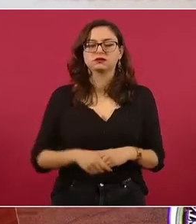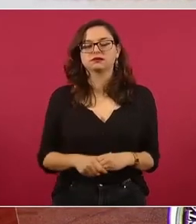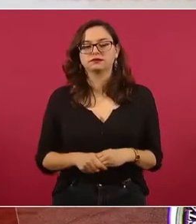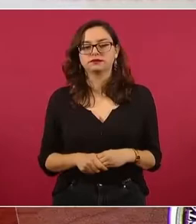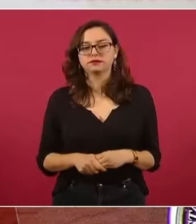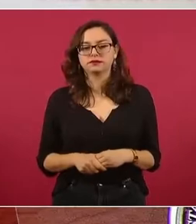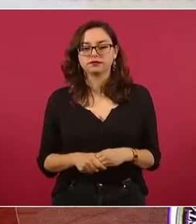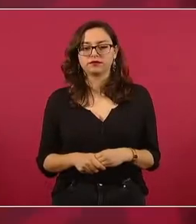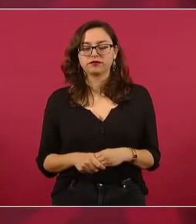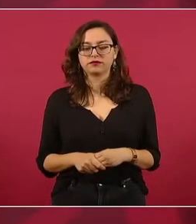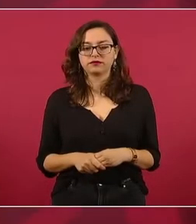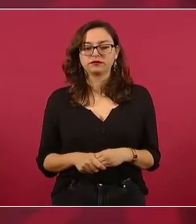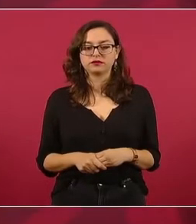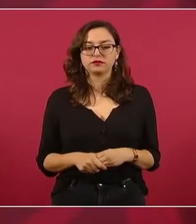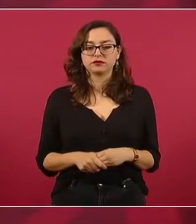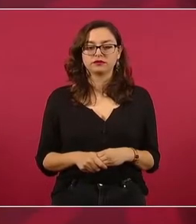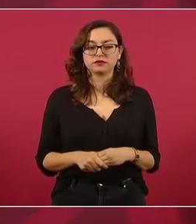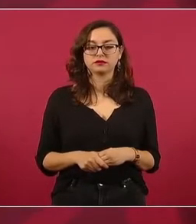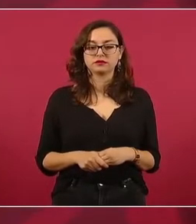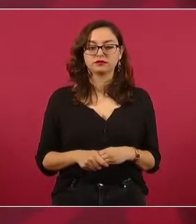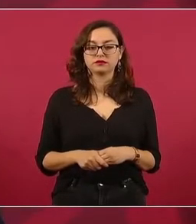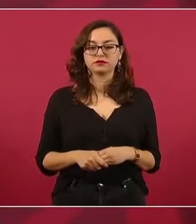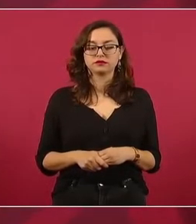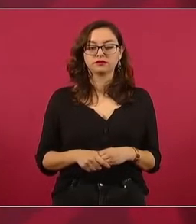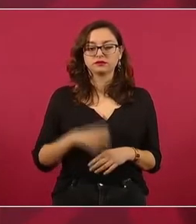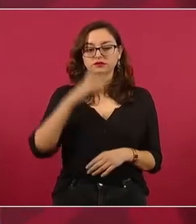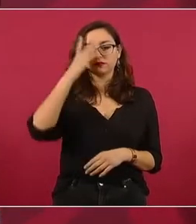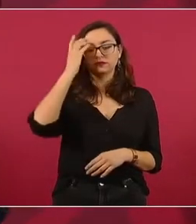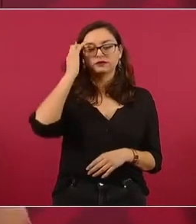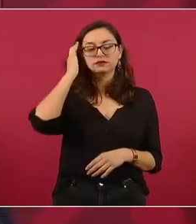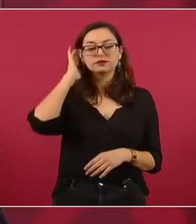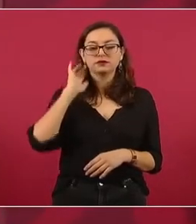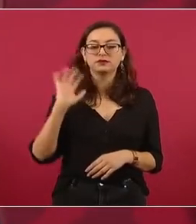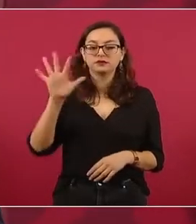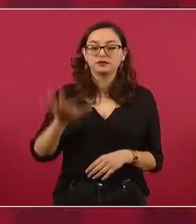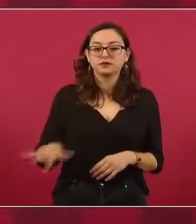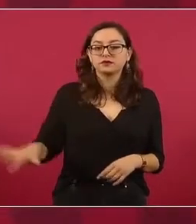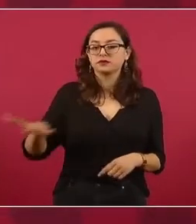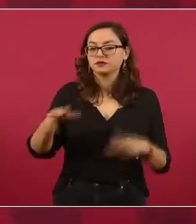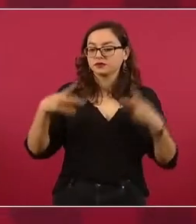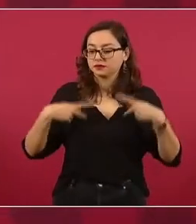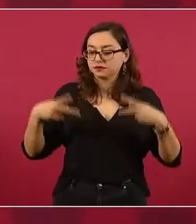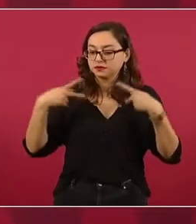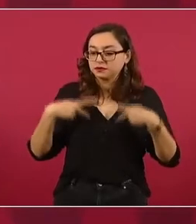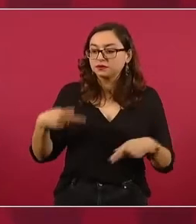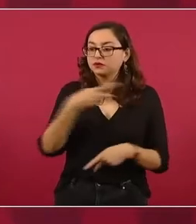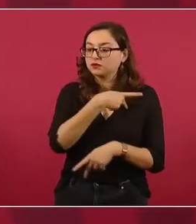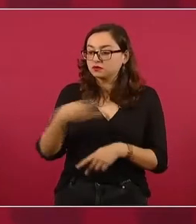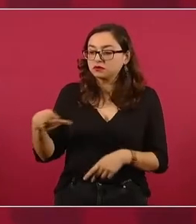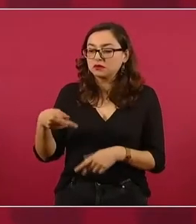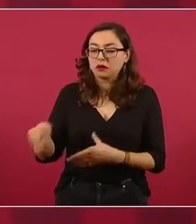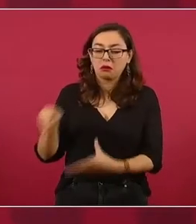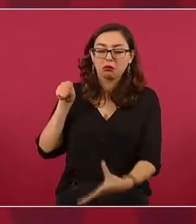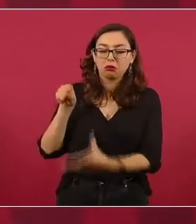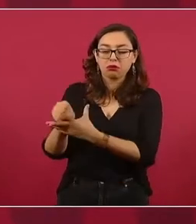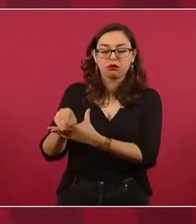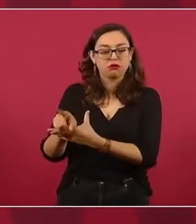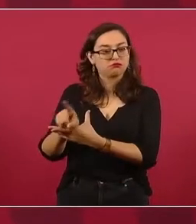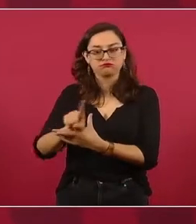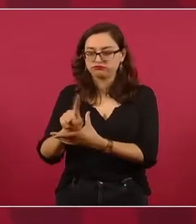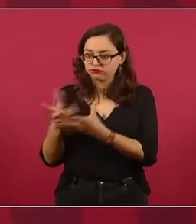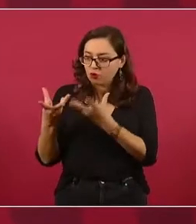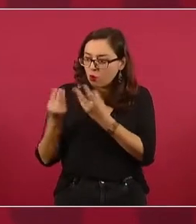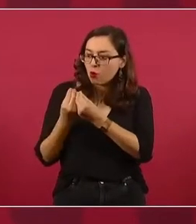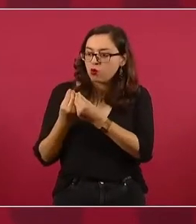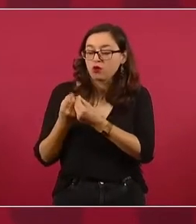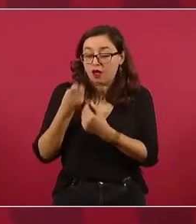el amor a los pobres, el no darle la espalda al que sufre. Eso es lo